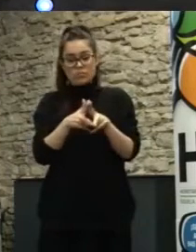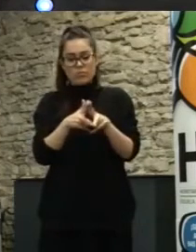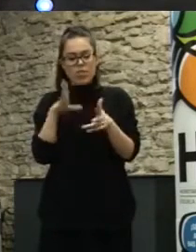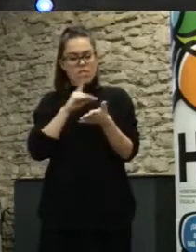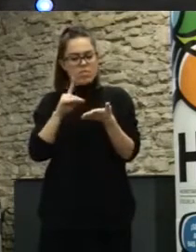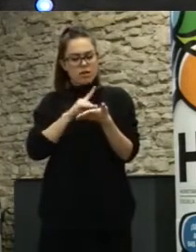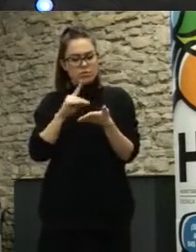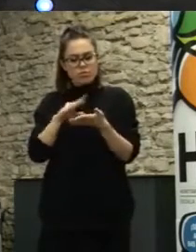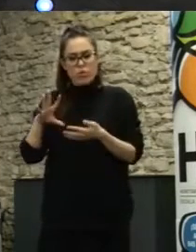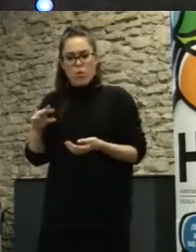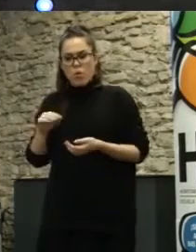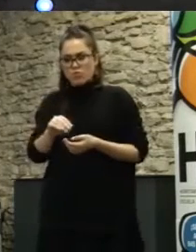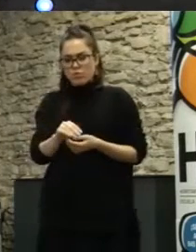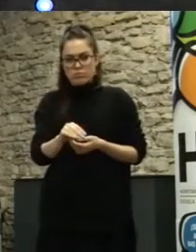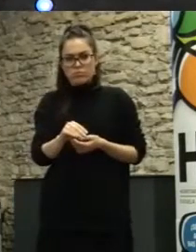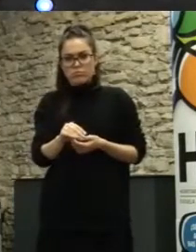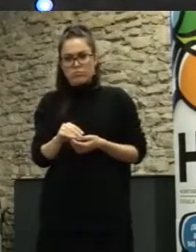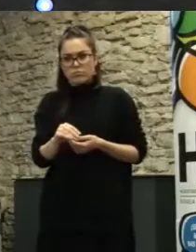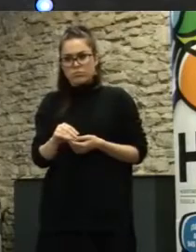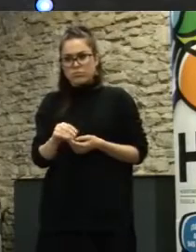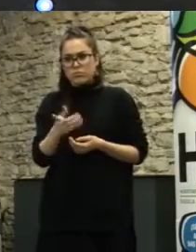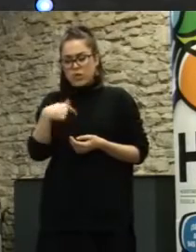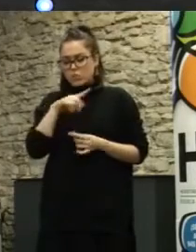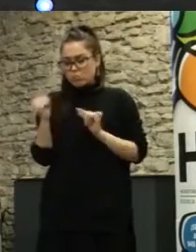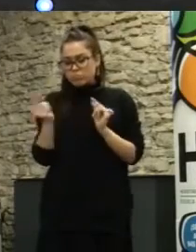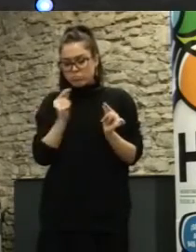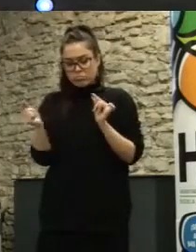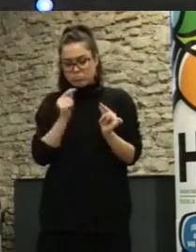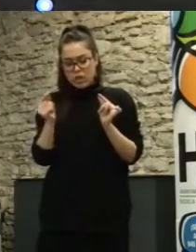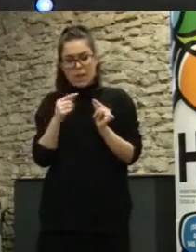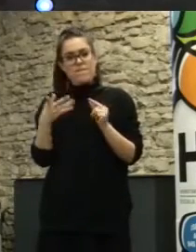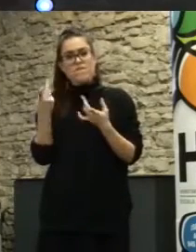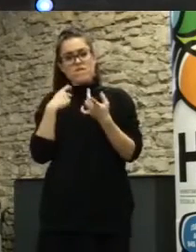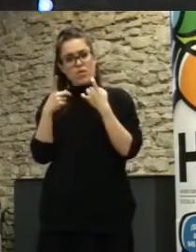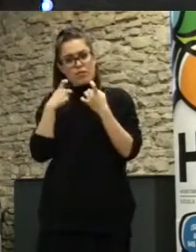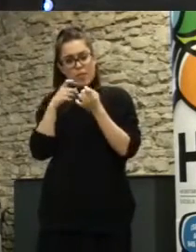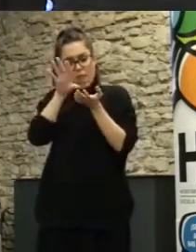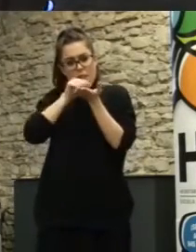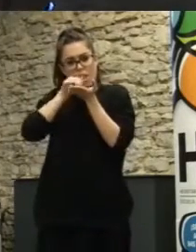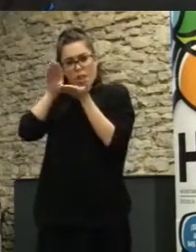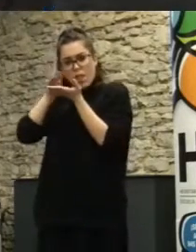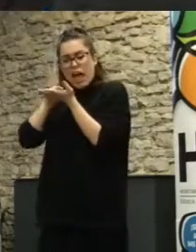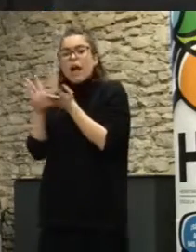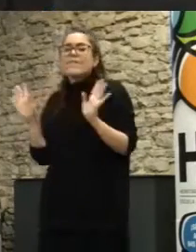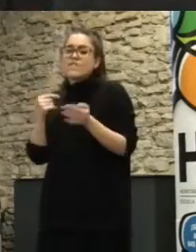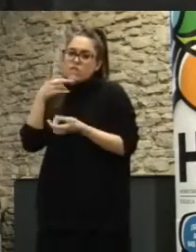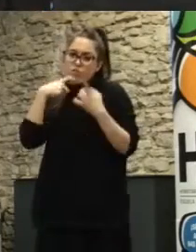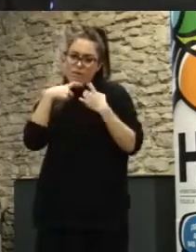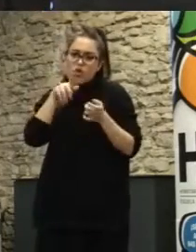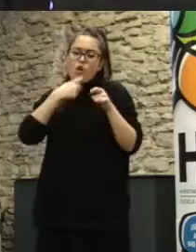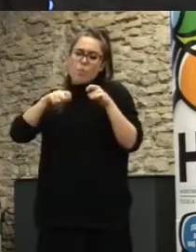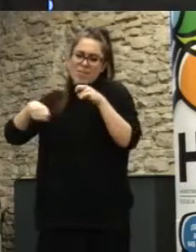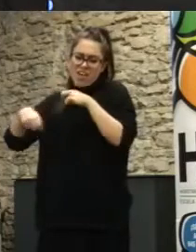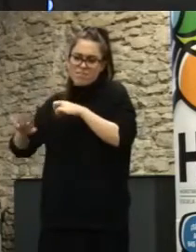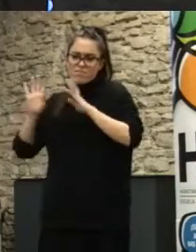datos de nuestras interacciones para ofrecernos información de tipo comercial o no pero que